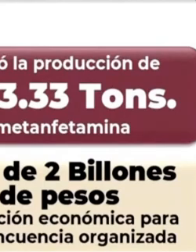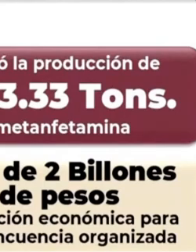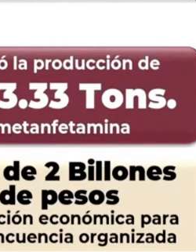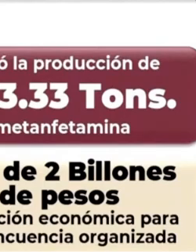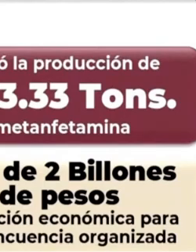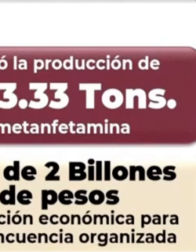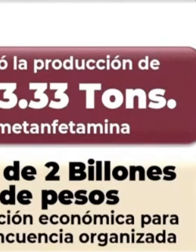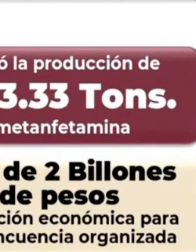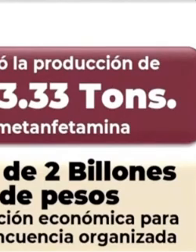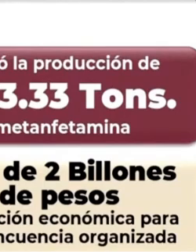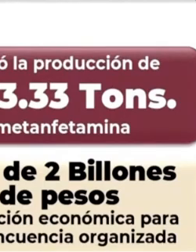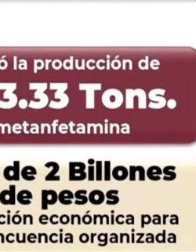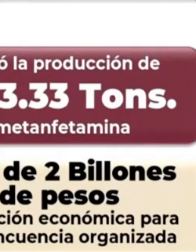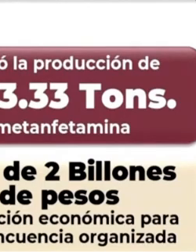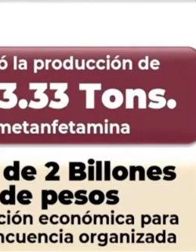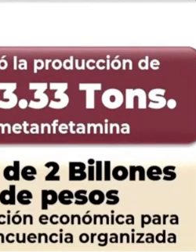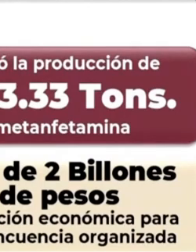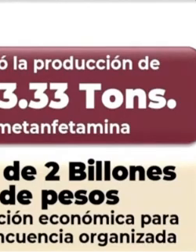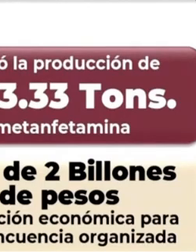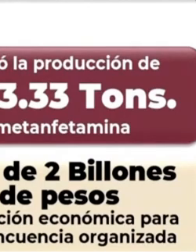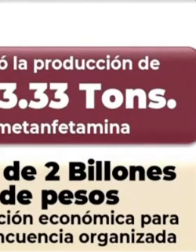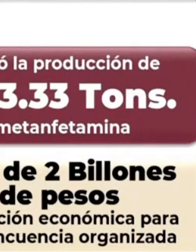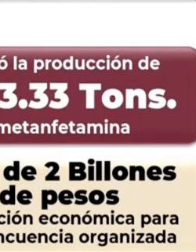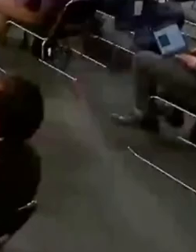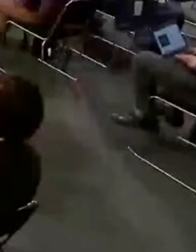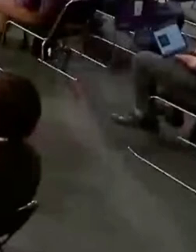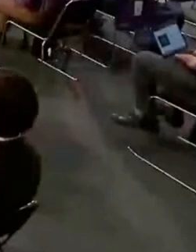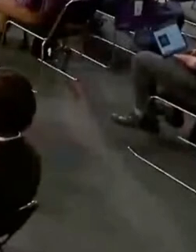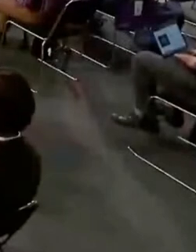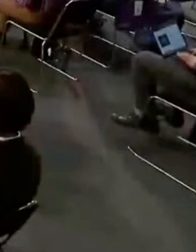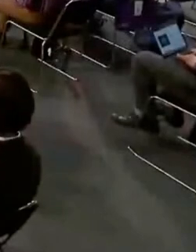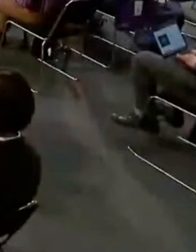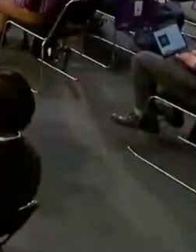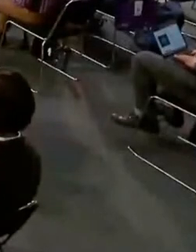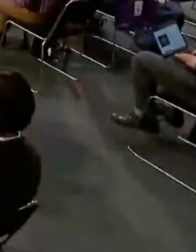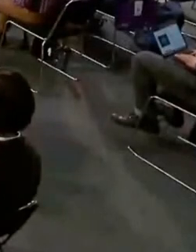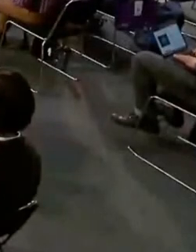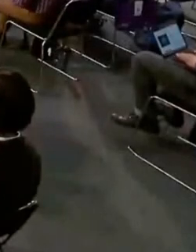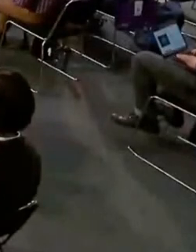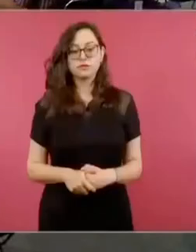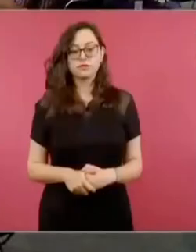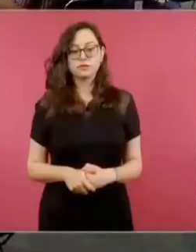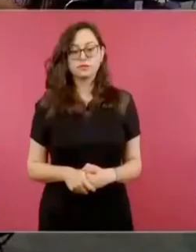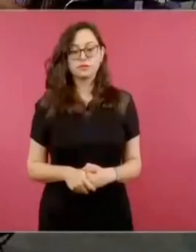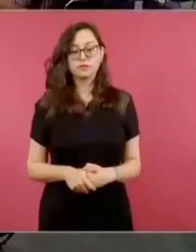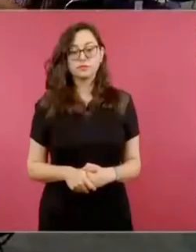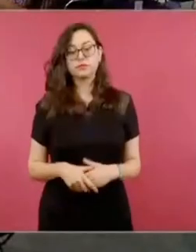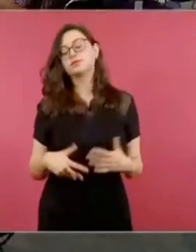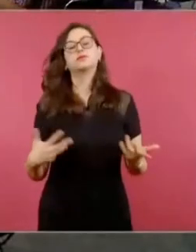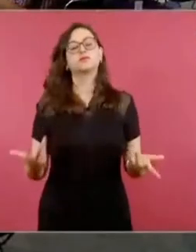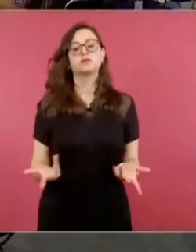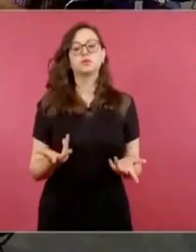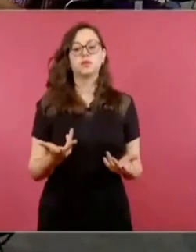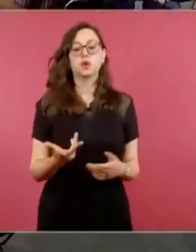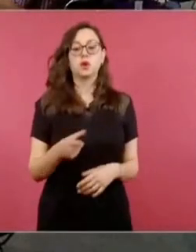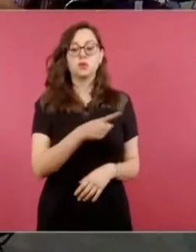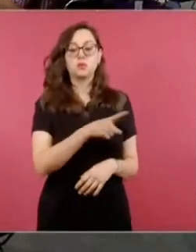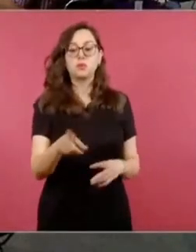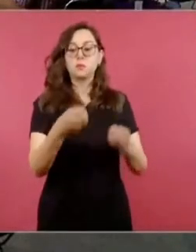billones de pesos, pero dejemos el dinero. Imagínense la producción, el daño